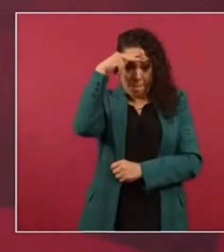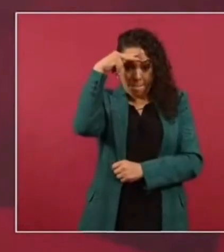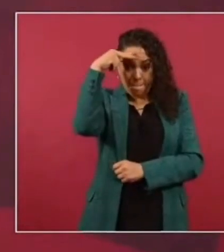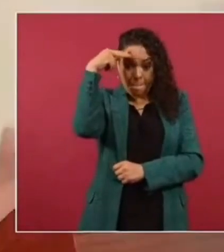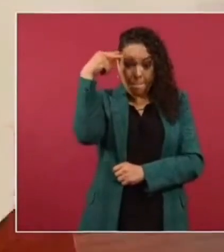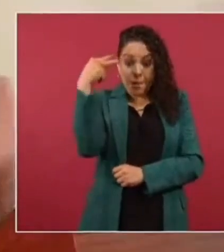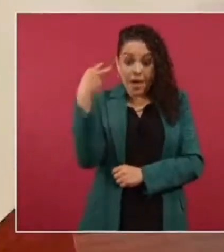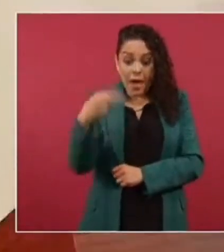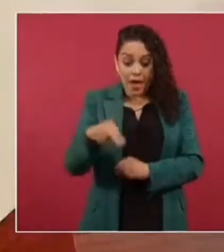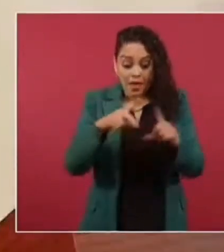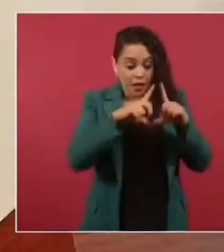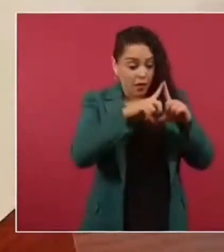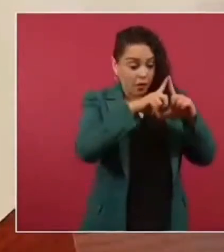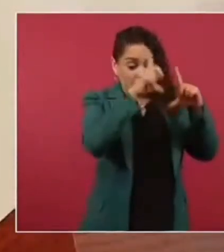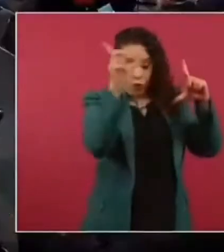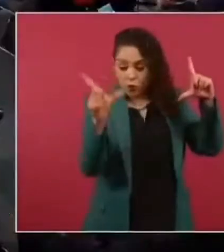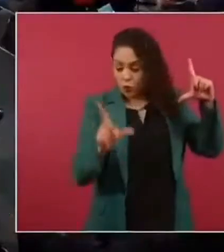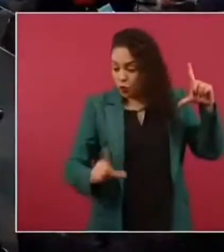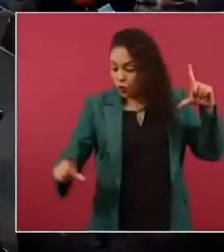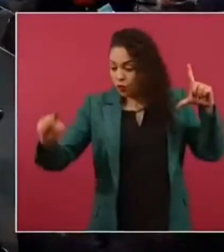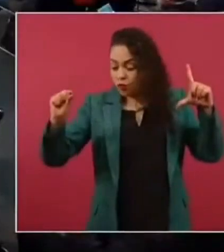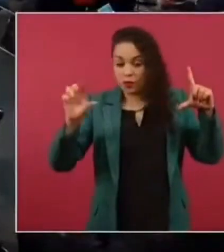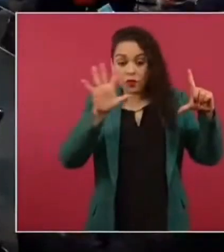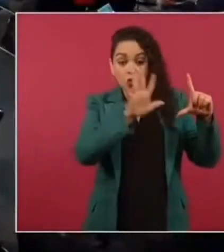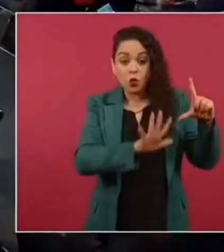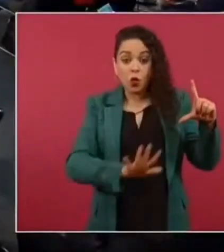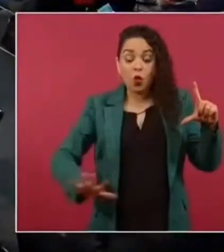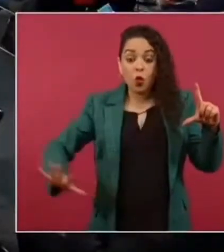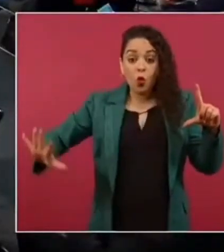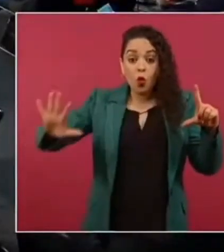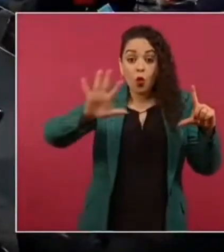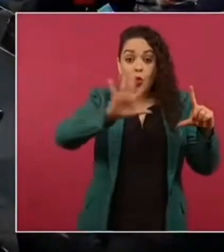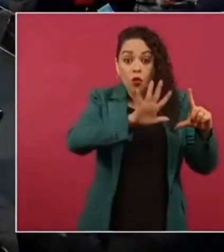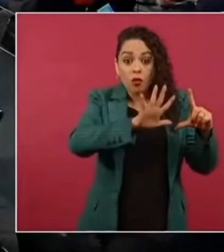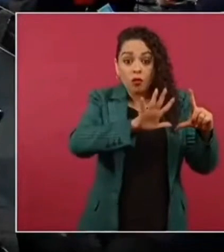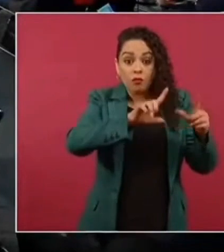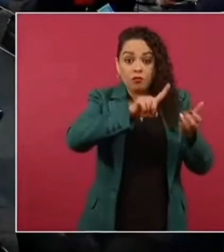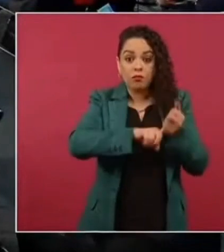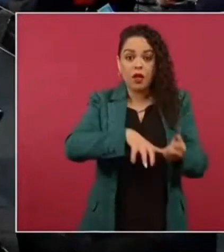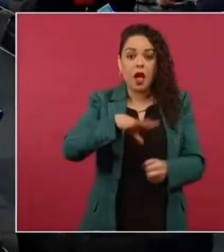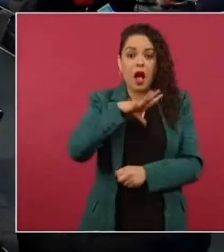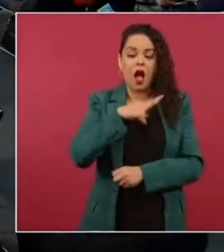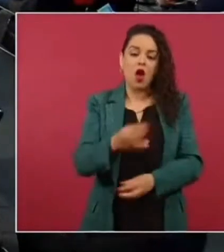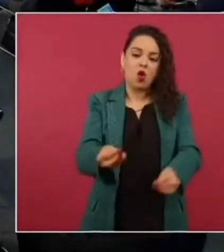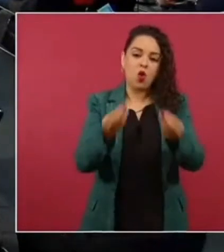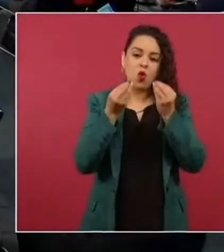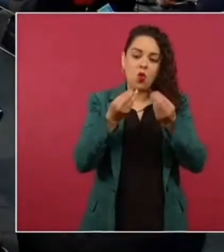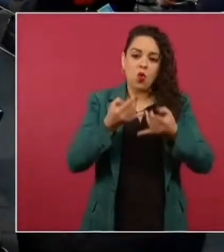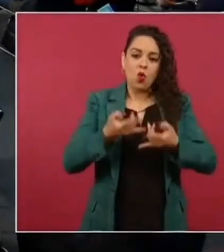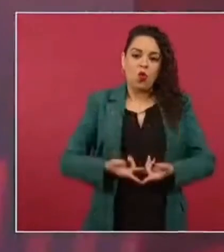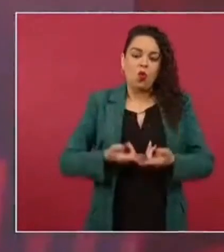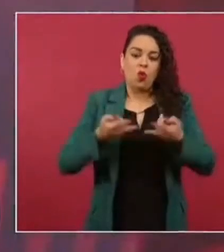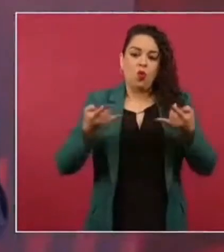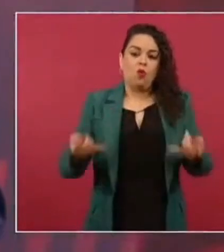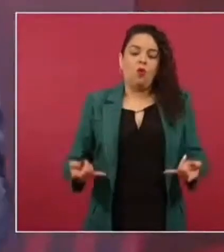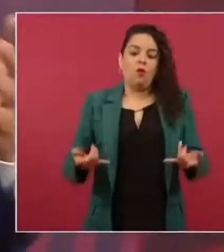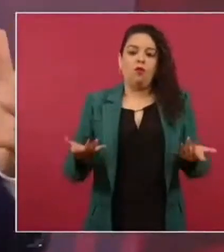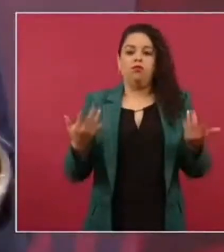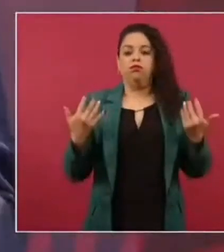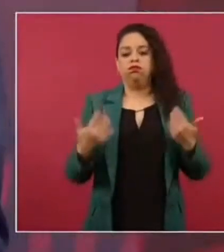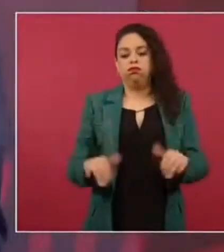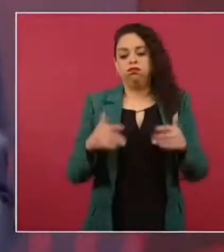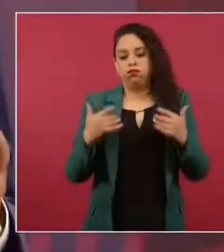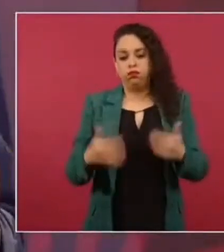todo México es un sitio arqueológico entonces esto